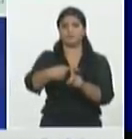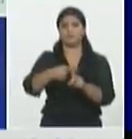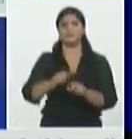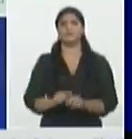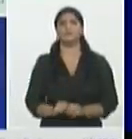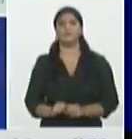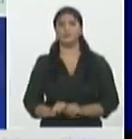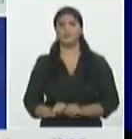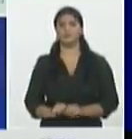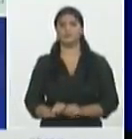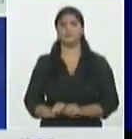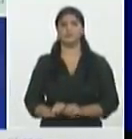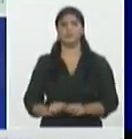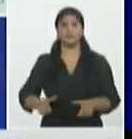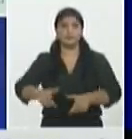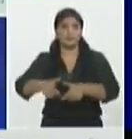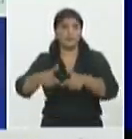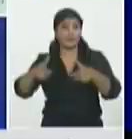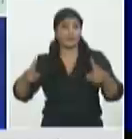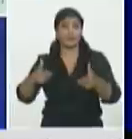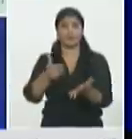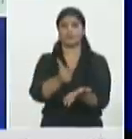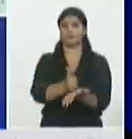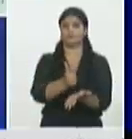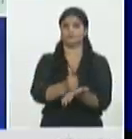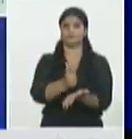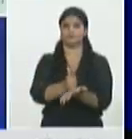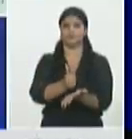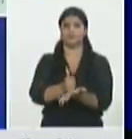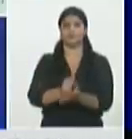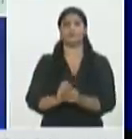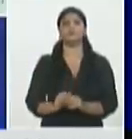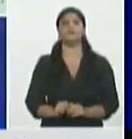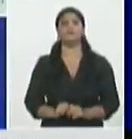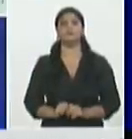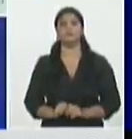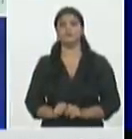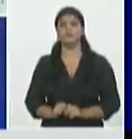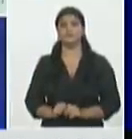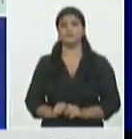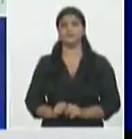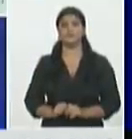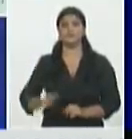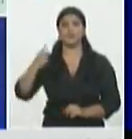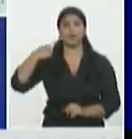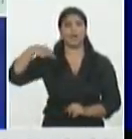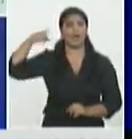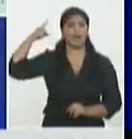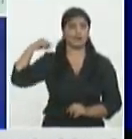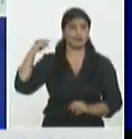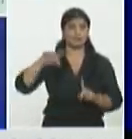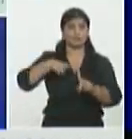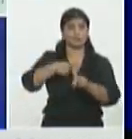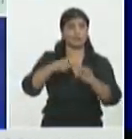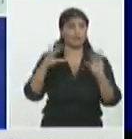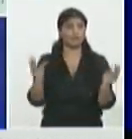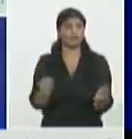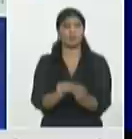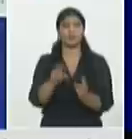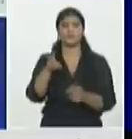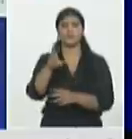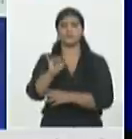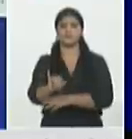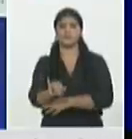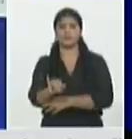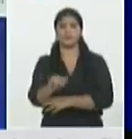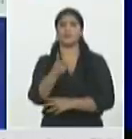en su municipio Cabecera en el que se diagnostican 31 casos ayer en Vertientes y Guaymaros 2 y